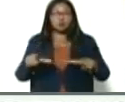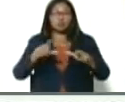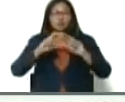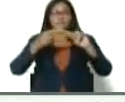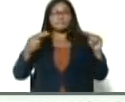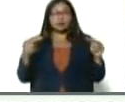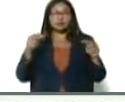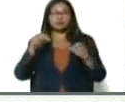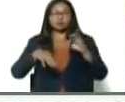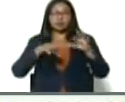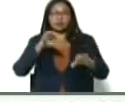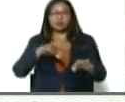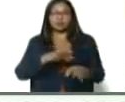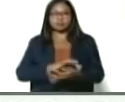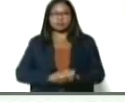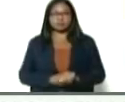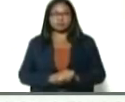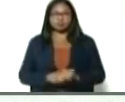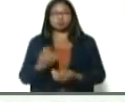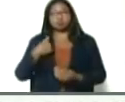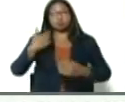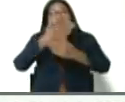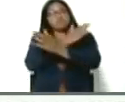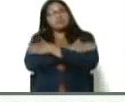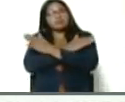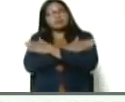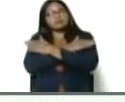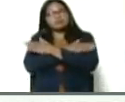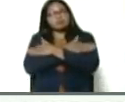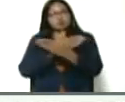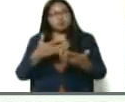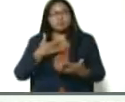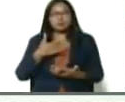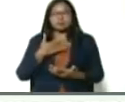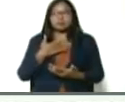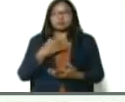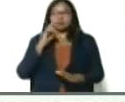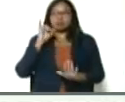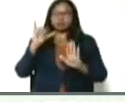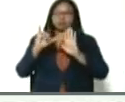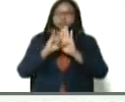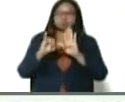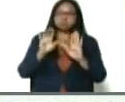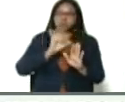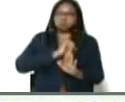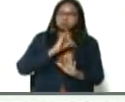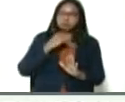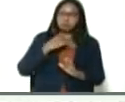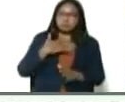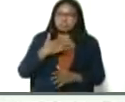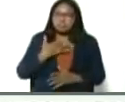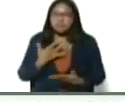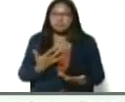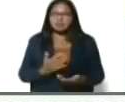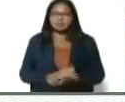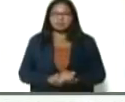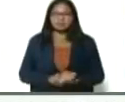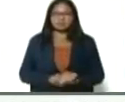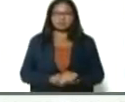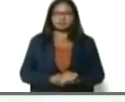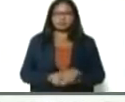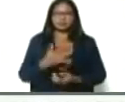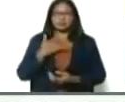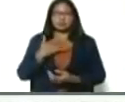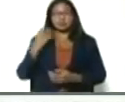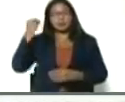de paz rurales, los felicito, vale, me siento muy identificado con ustedes, con sus sentimientos, con sus